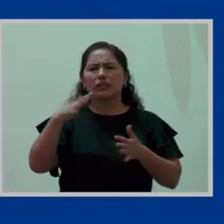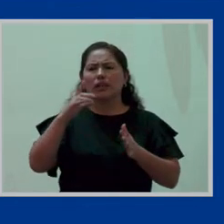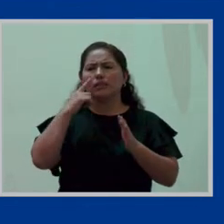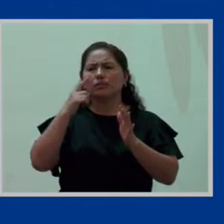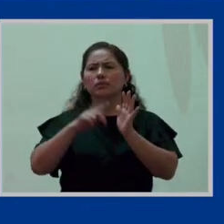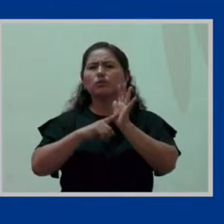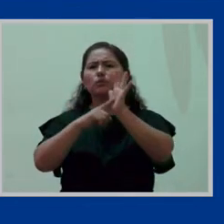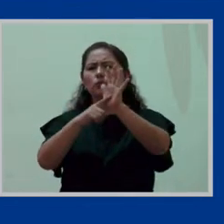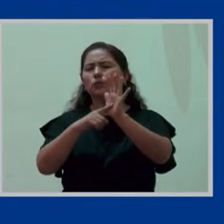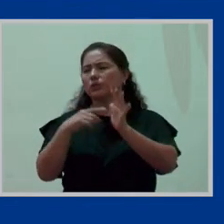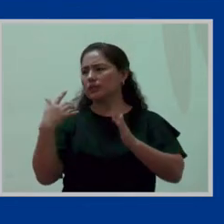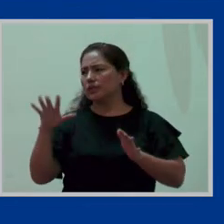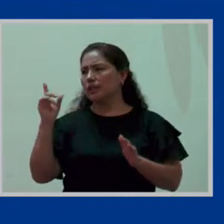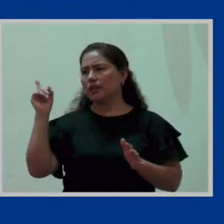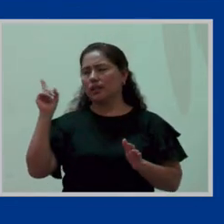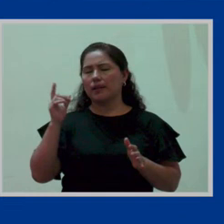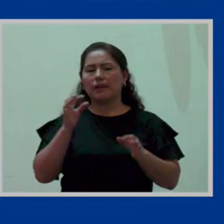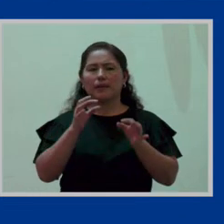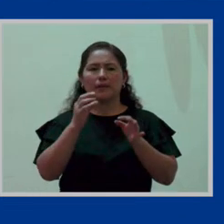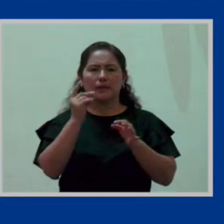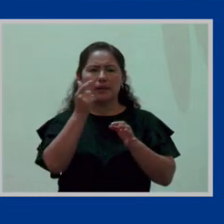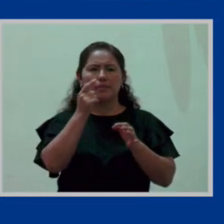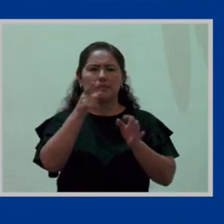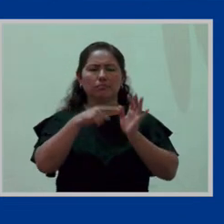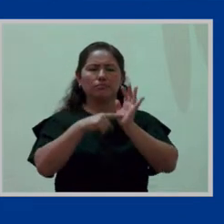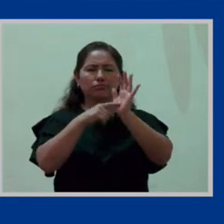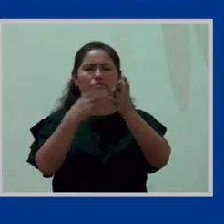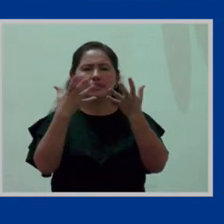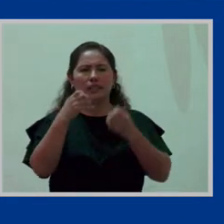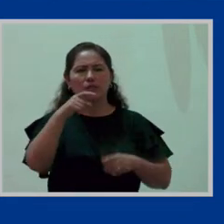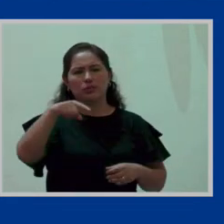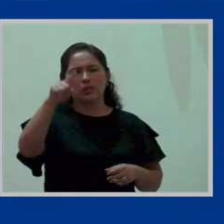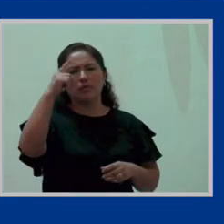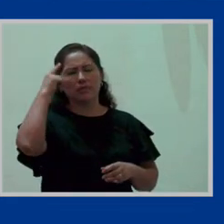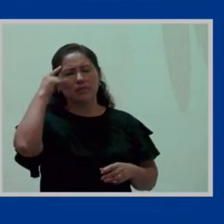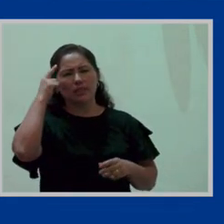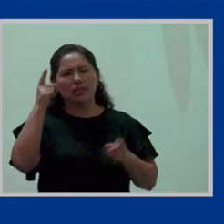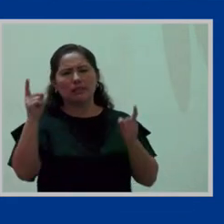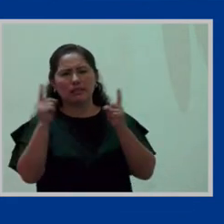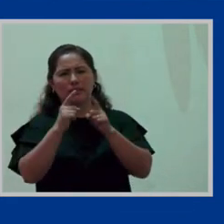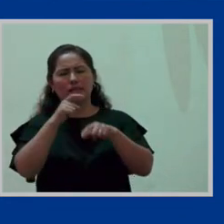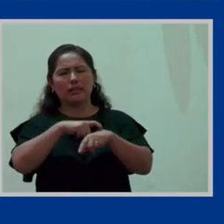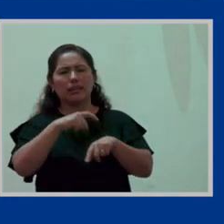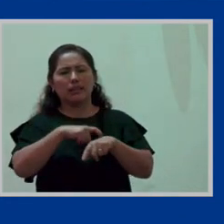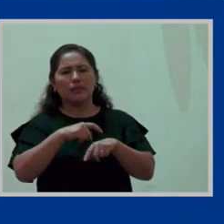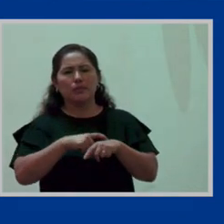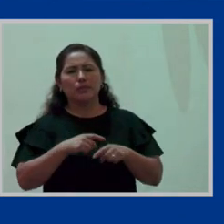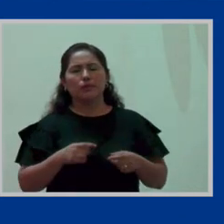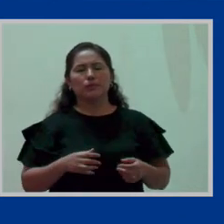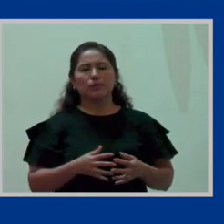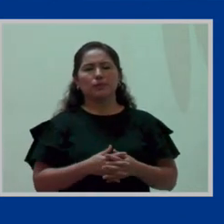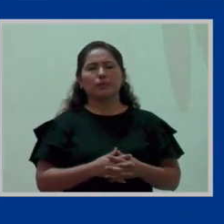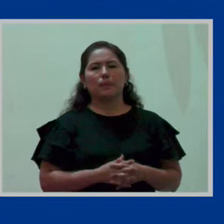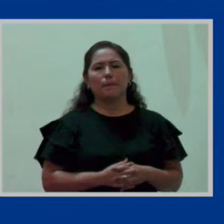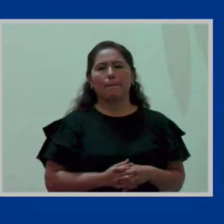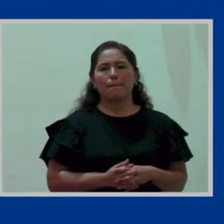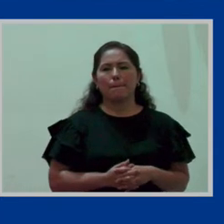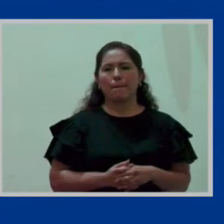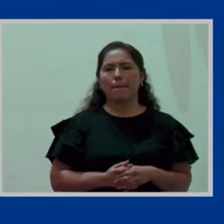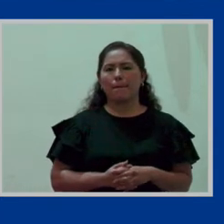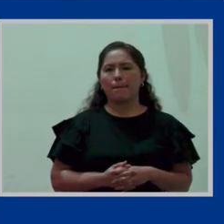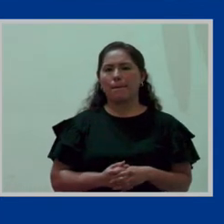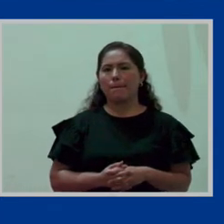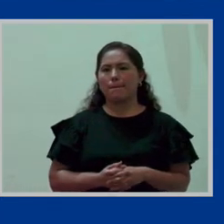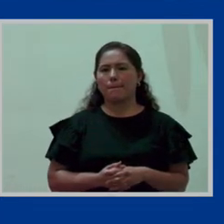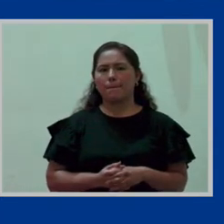señalado rápidamente, porque quiero aprovechar el tiempo de repente en las preguntas que puedan haber referente al tema central que es la